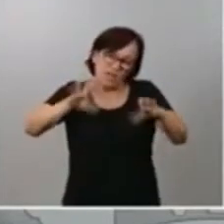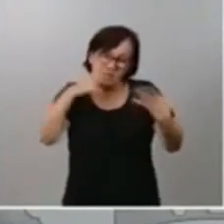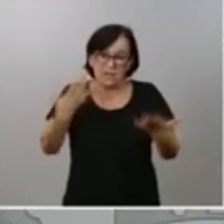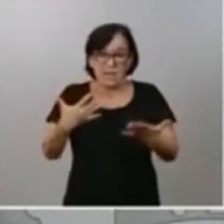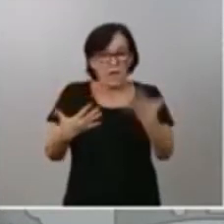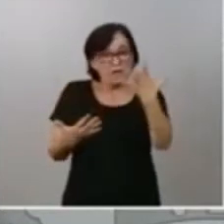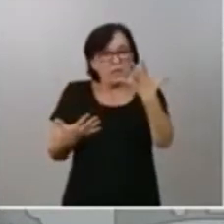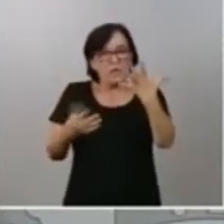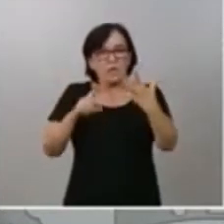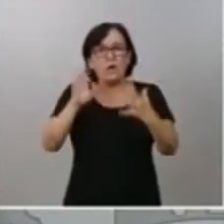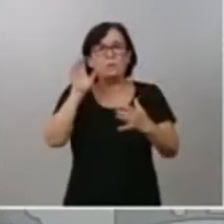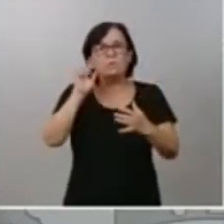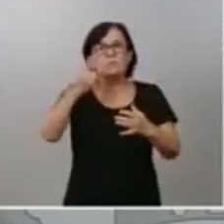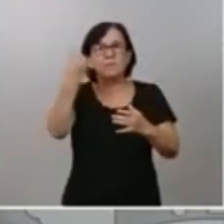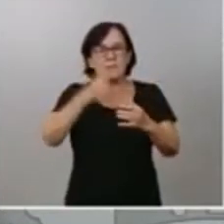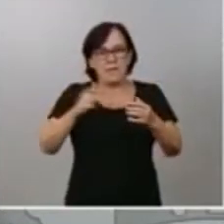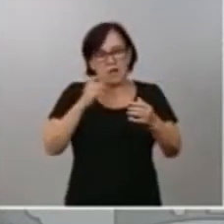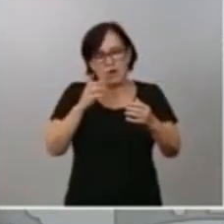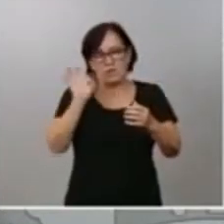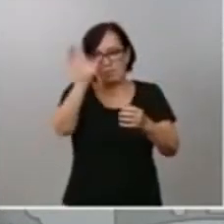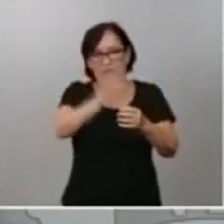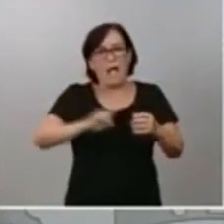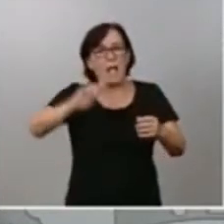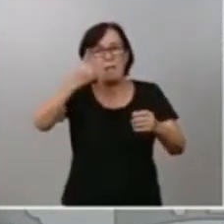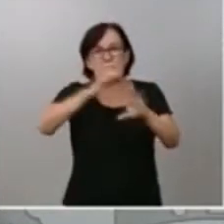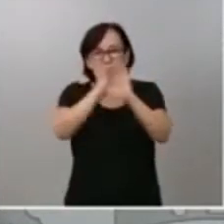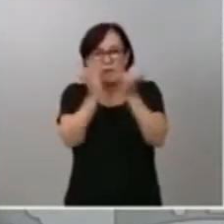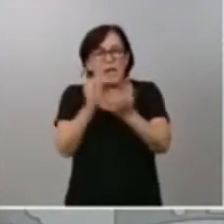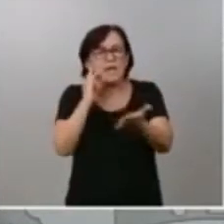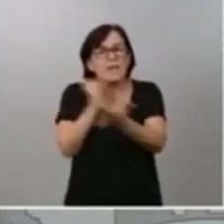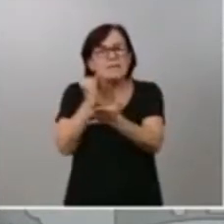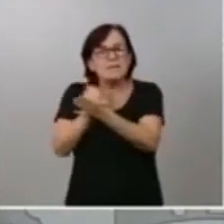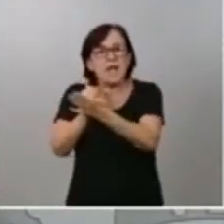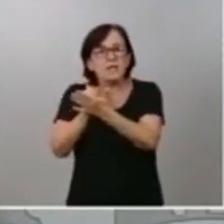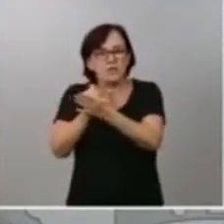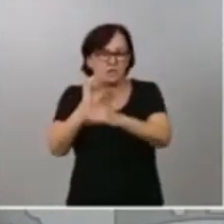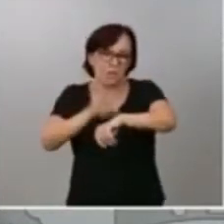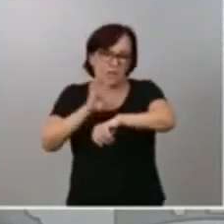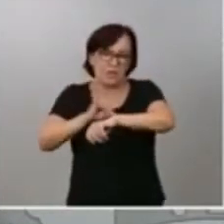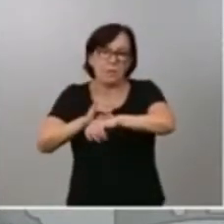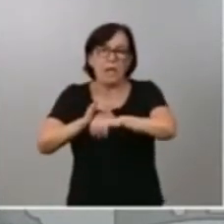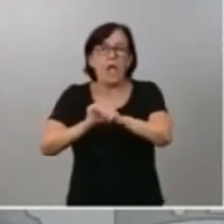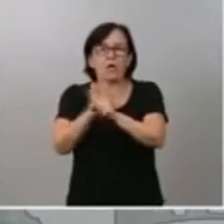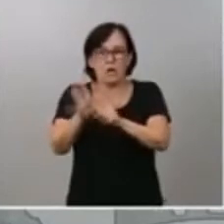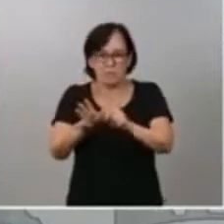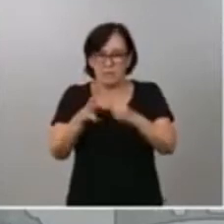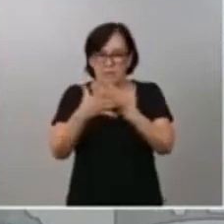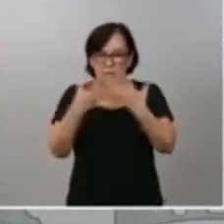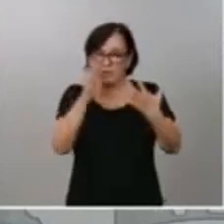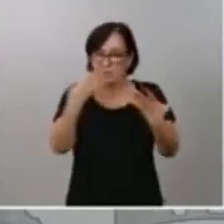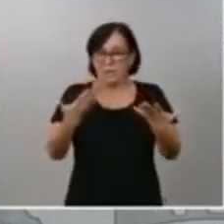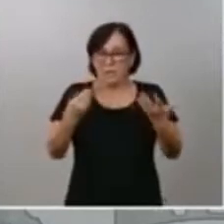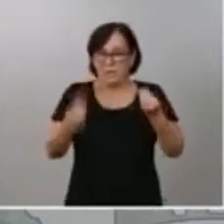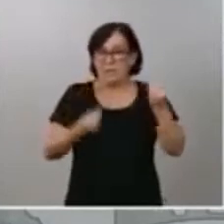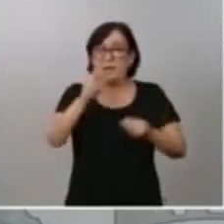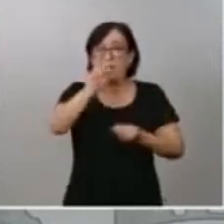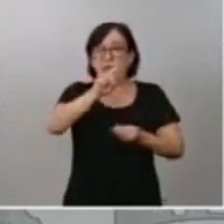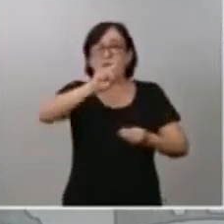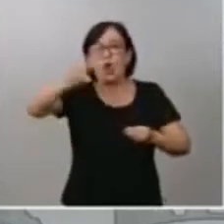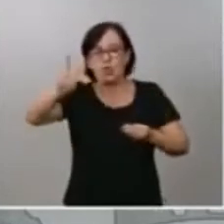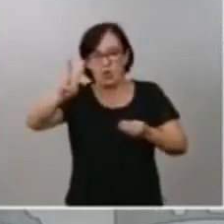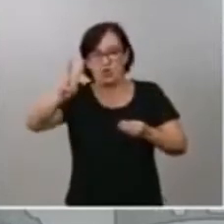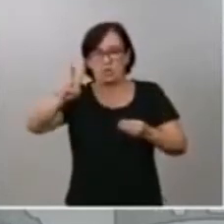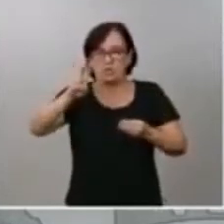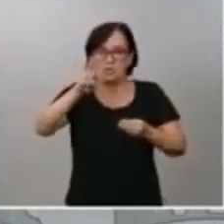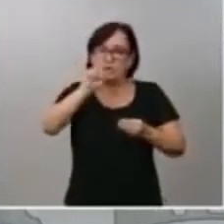a nivel mundial en ensayos clínicos para el COVID-19. Actualmente se están realizando 102 ensayos clínicos autorizados por la